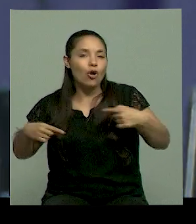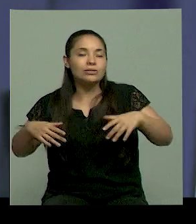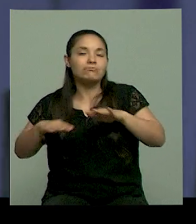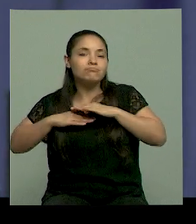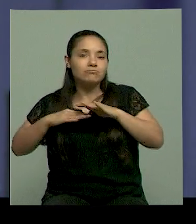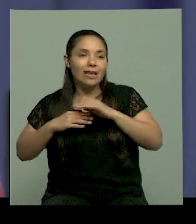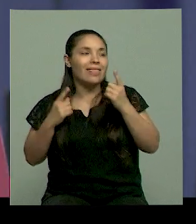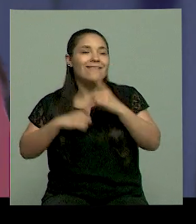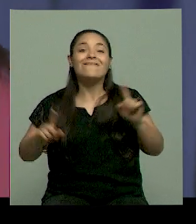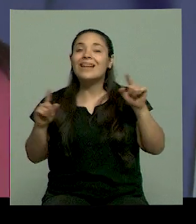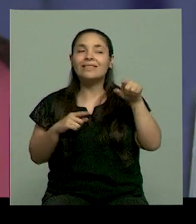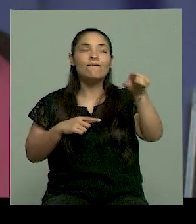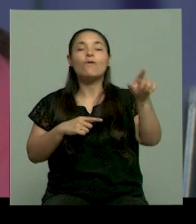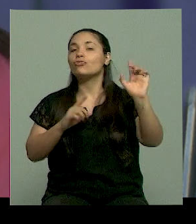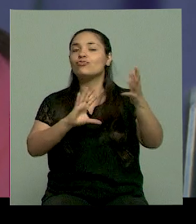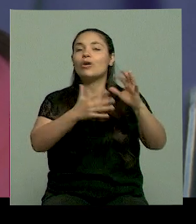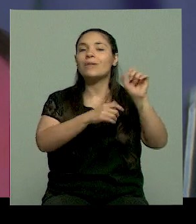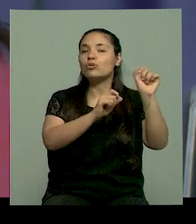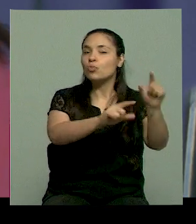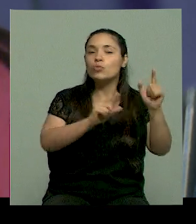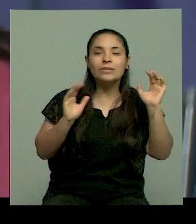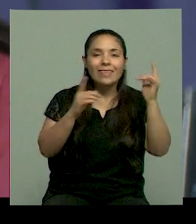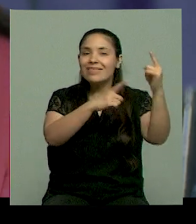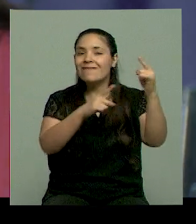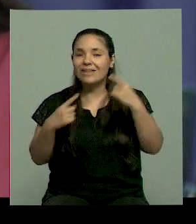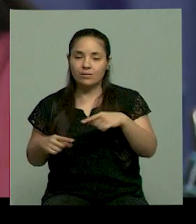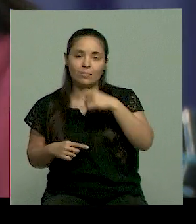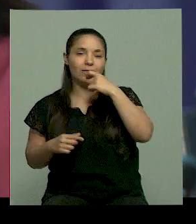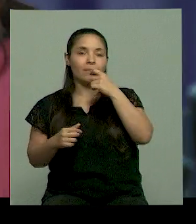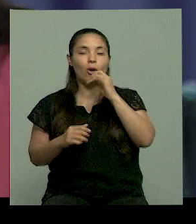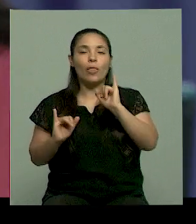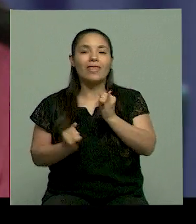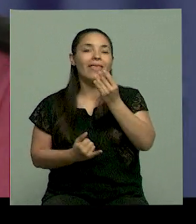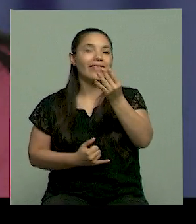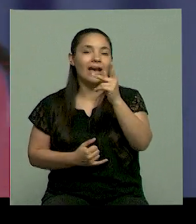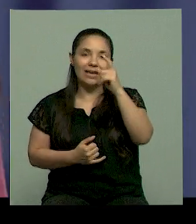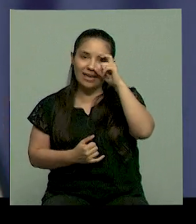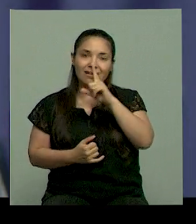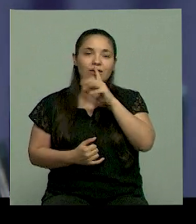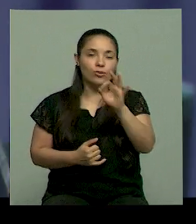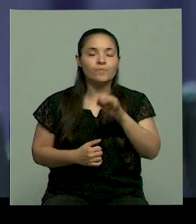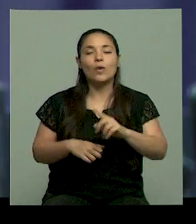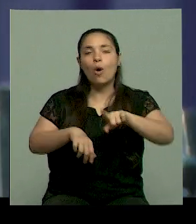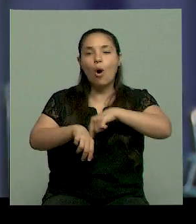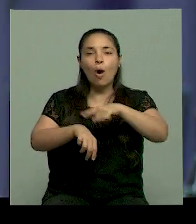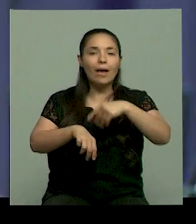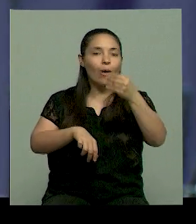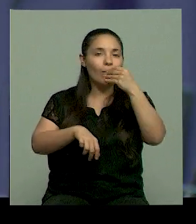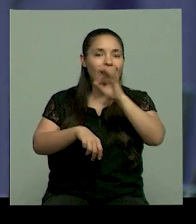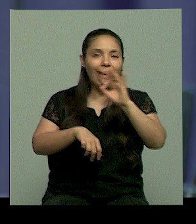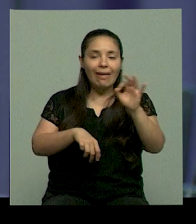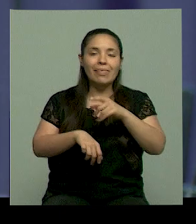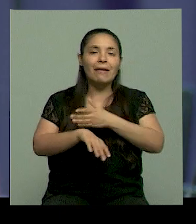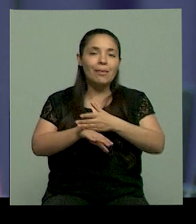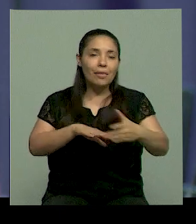que la que podés tener vos. Entonces, la dieta keto, el ayuno intermitente y todo ese tipo de dietas que hay un montón,